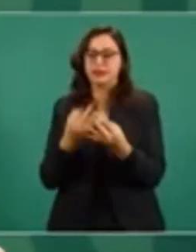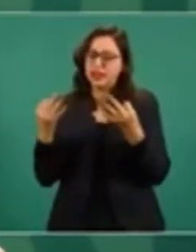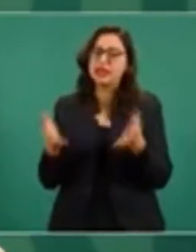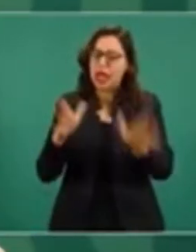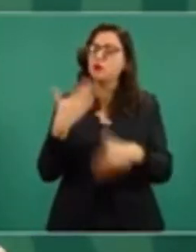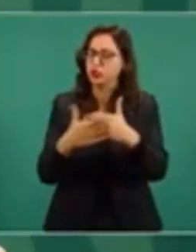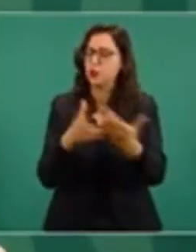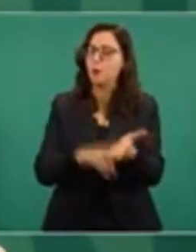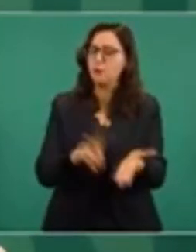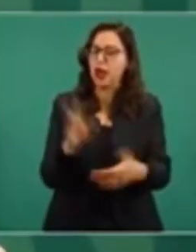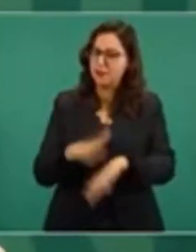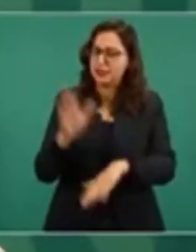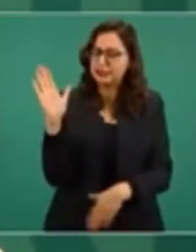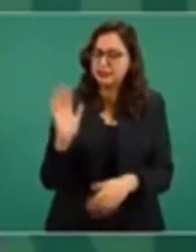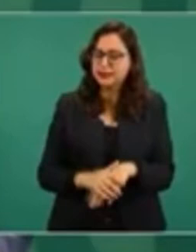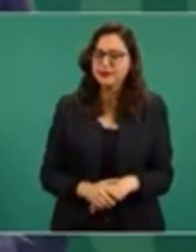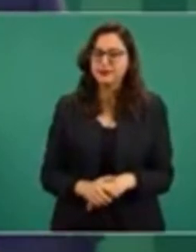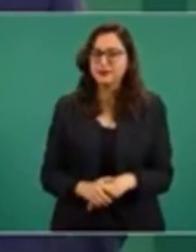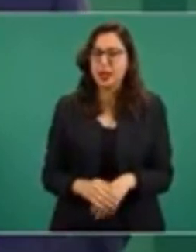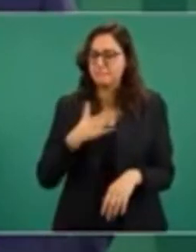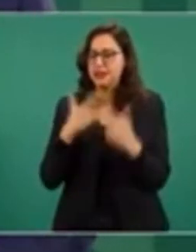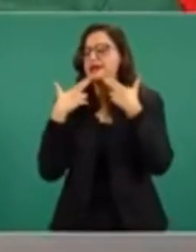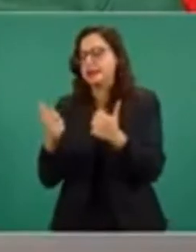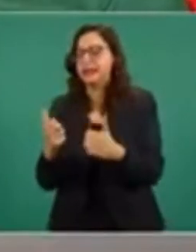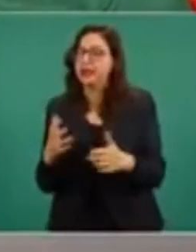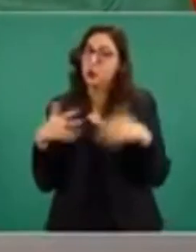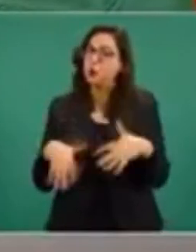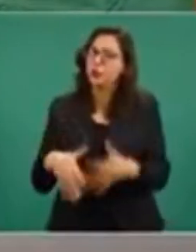la quinta.